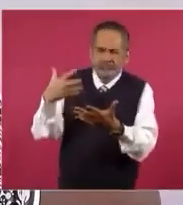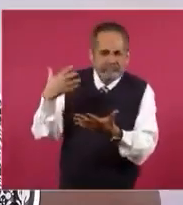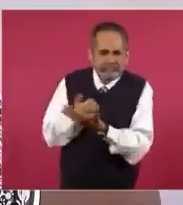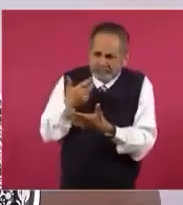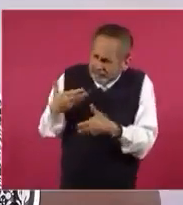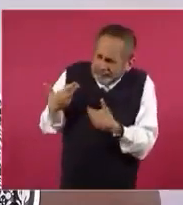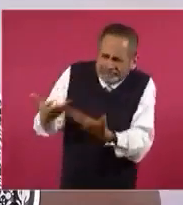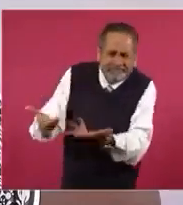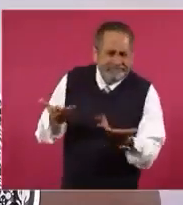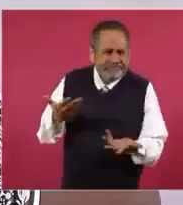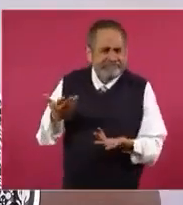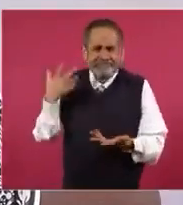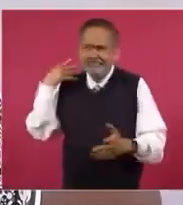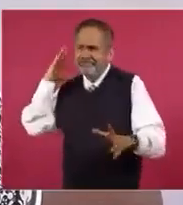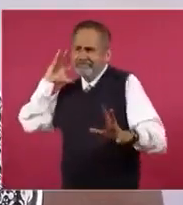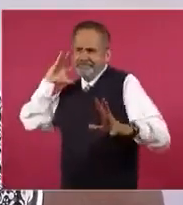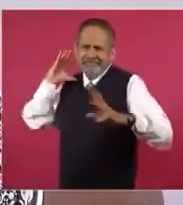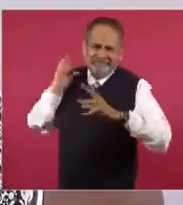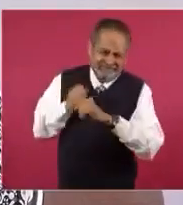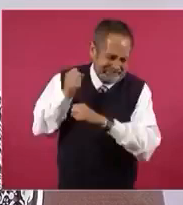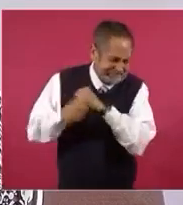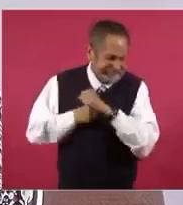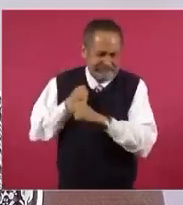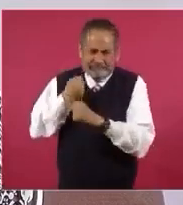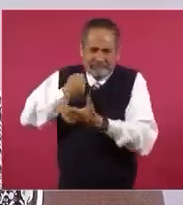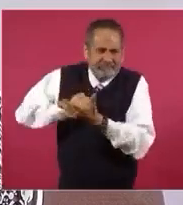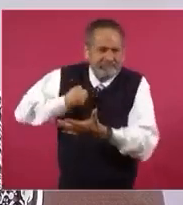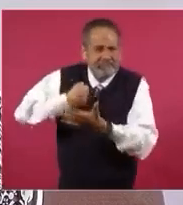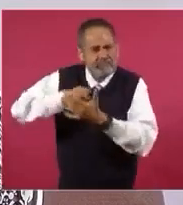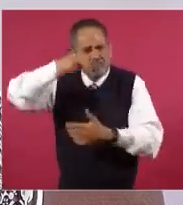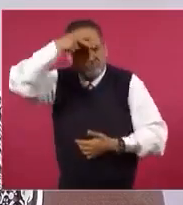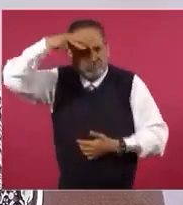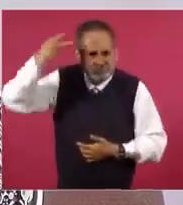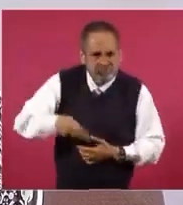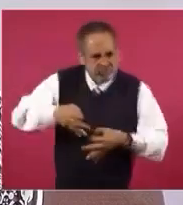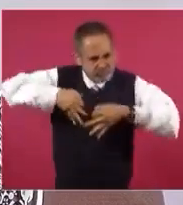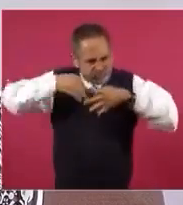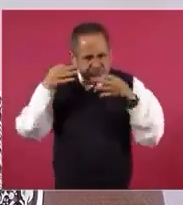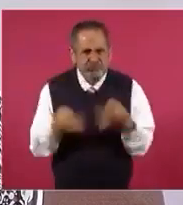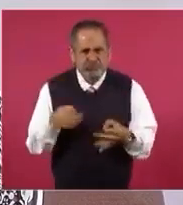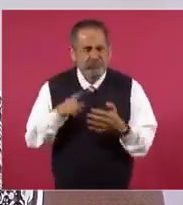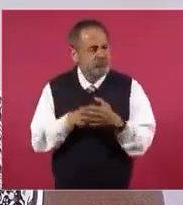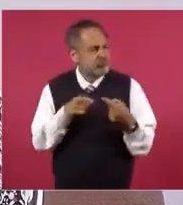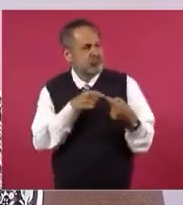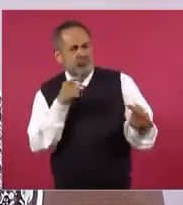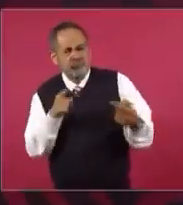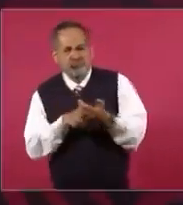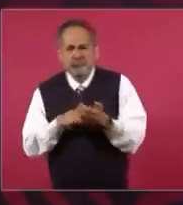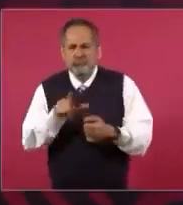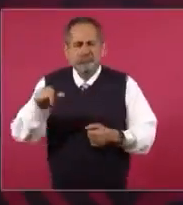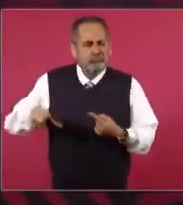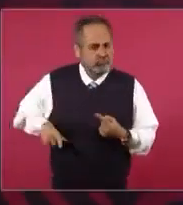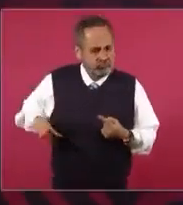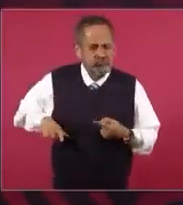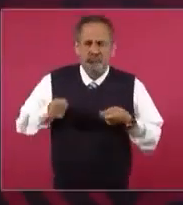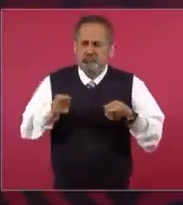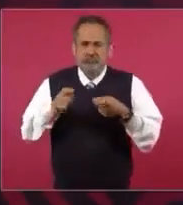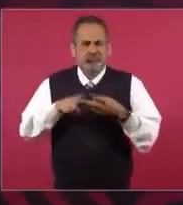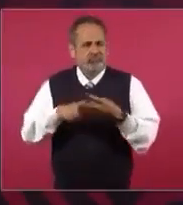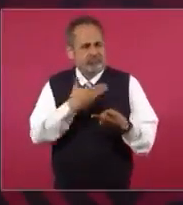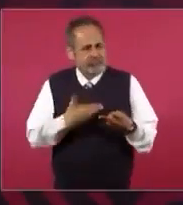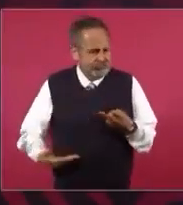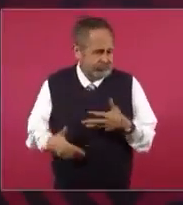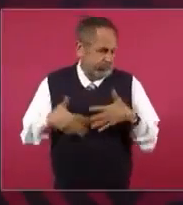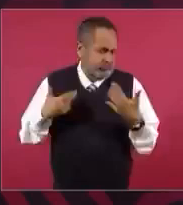Es una persona que ha sido un gran mexicano, un mexicano opositor, después gobernante, ha